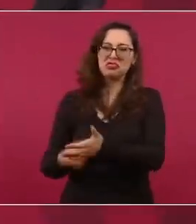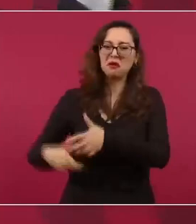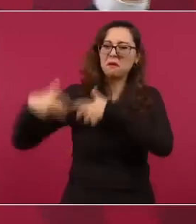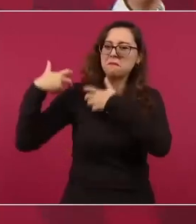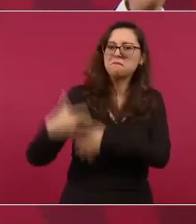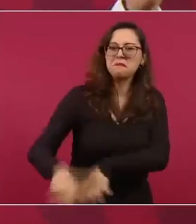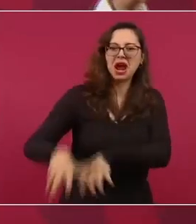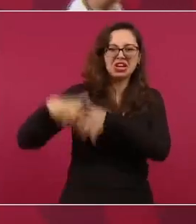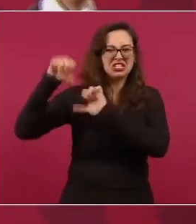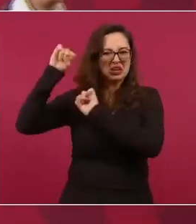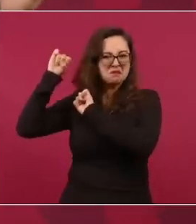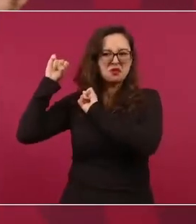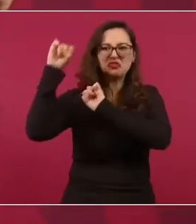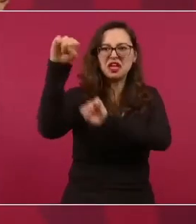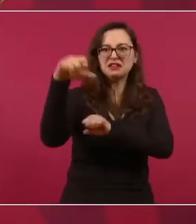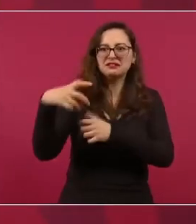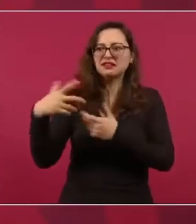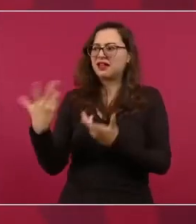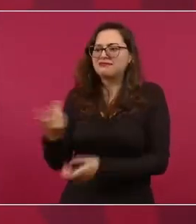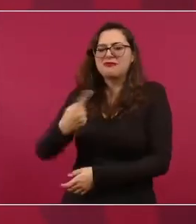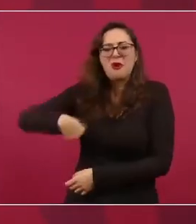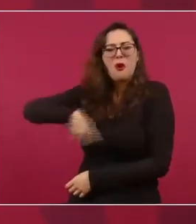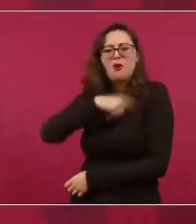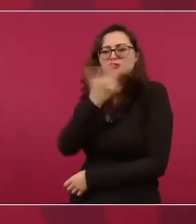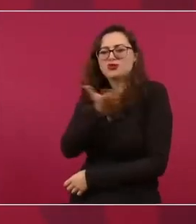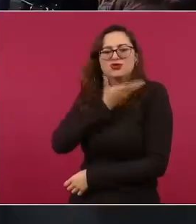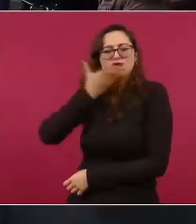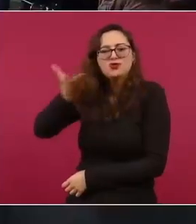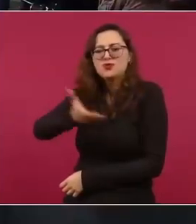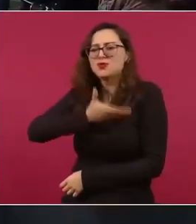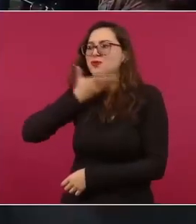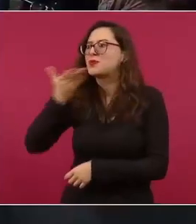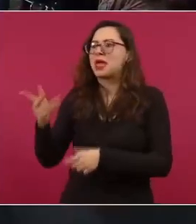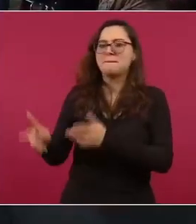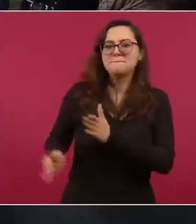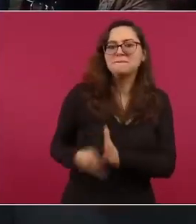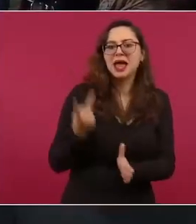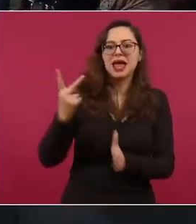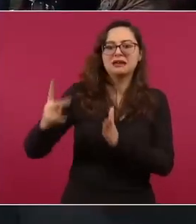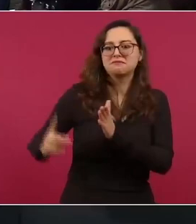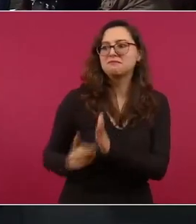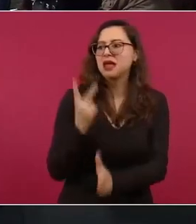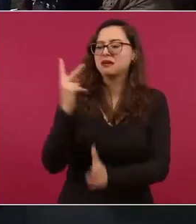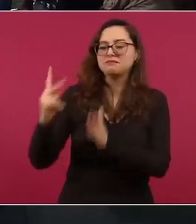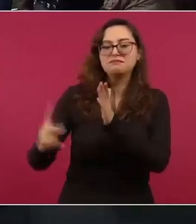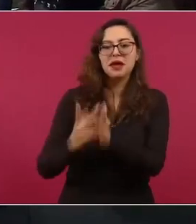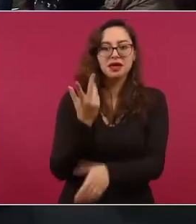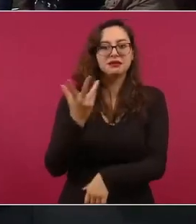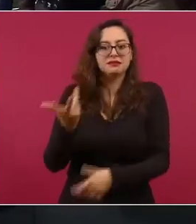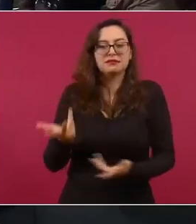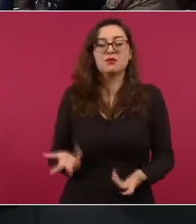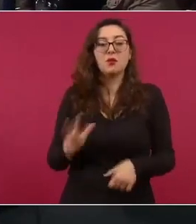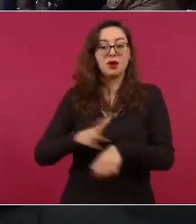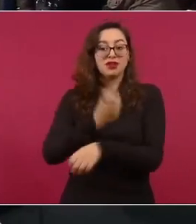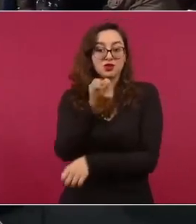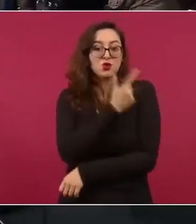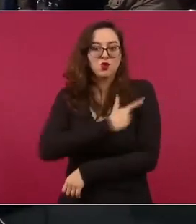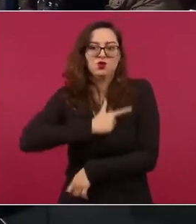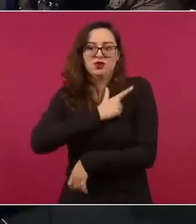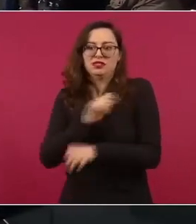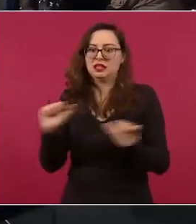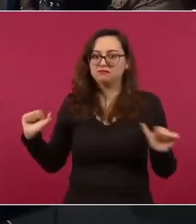de otros estados, tienen un efecto extraordinario,